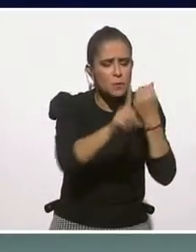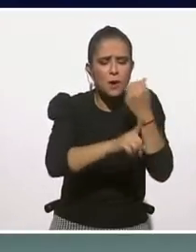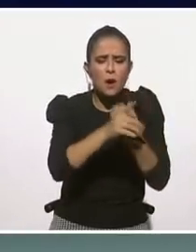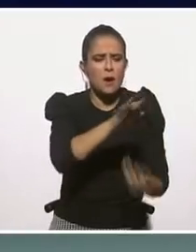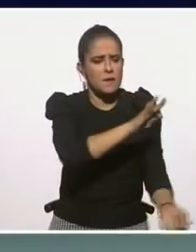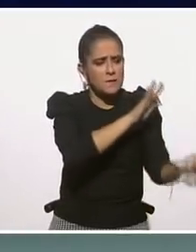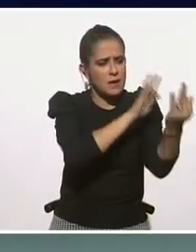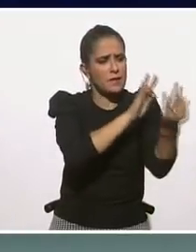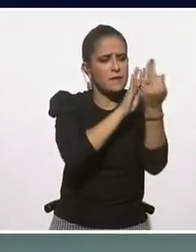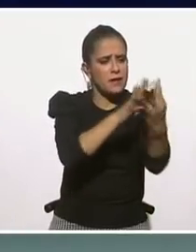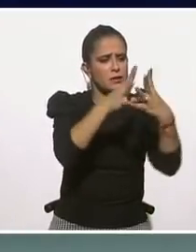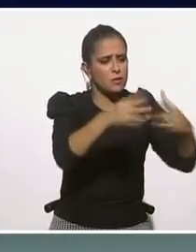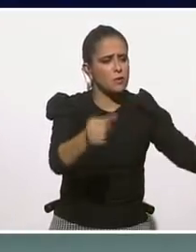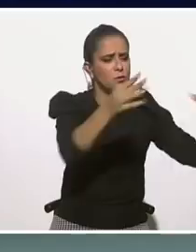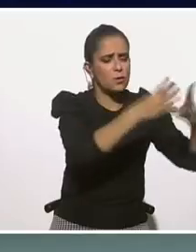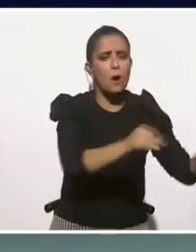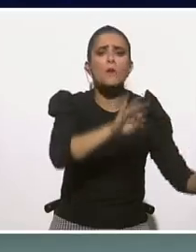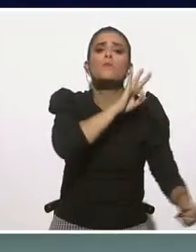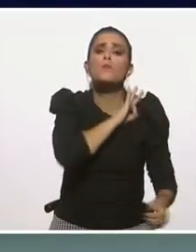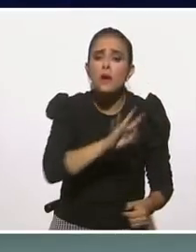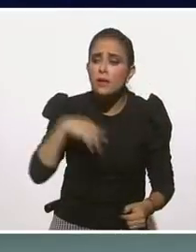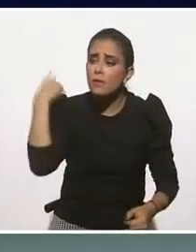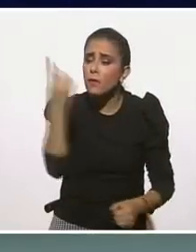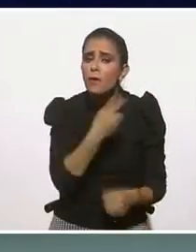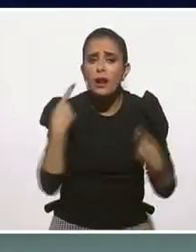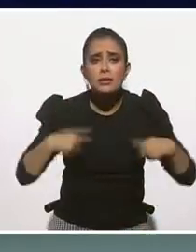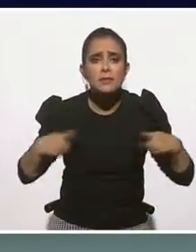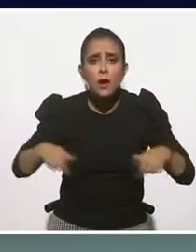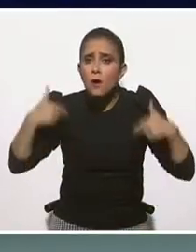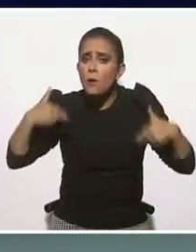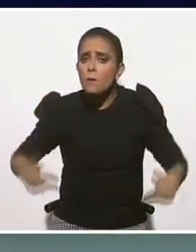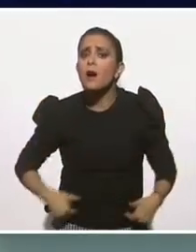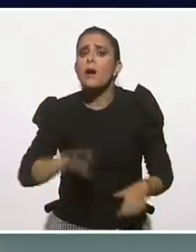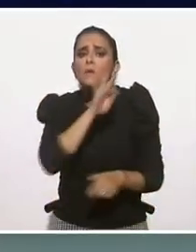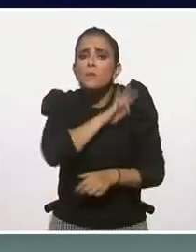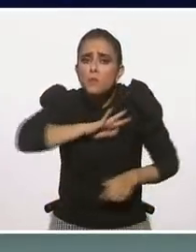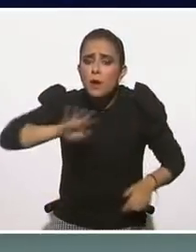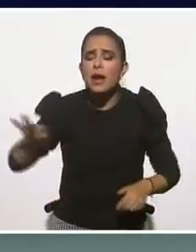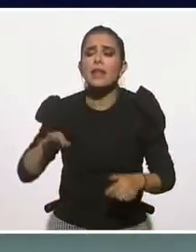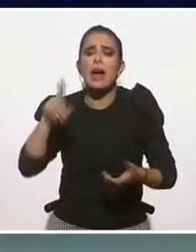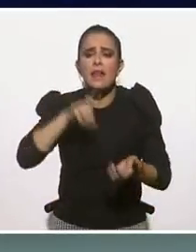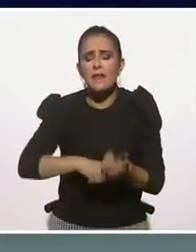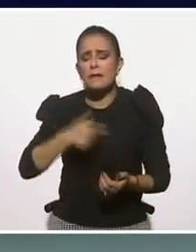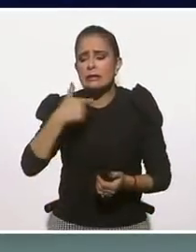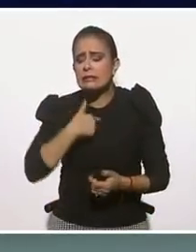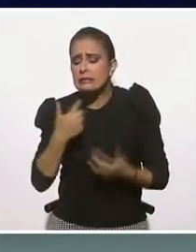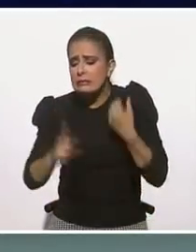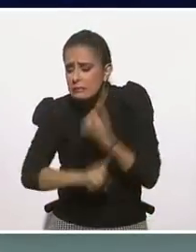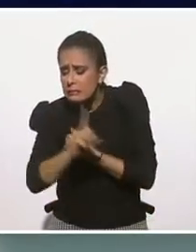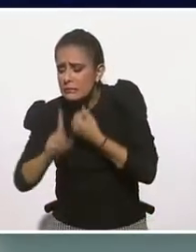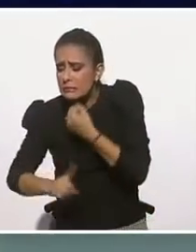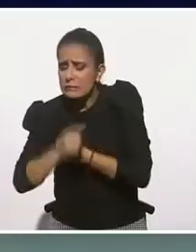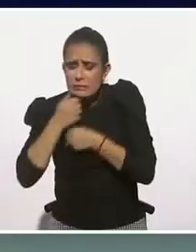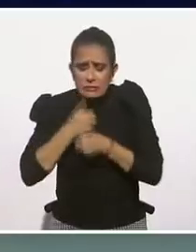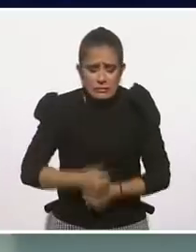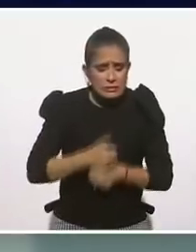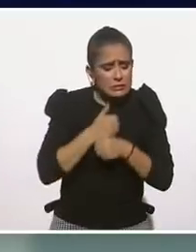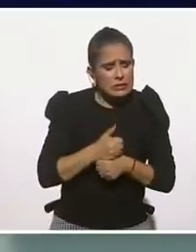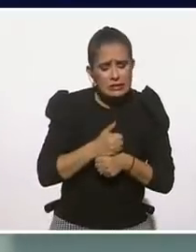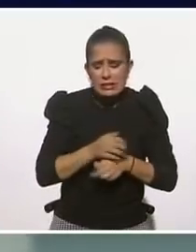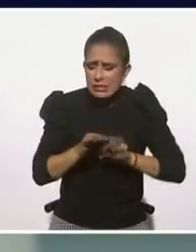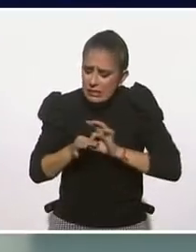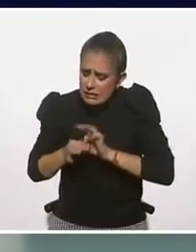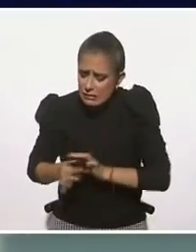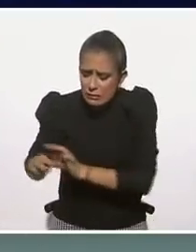Que en nuestra historia humana hemos encontrado y nos hemos acompañado de esa manera, de fortalecernos, como bien decía la doctora, de unirnos o de